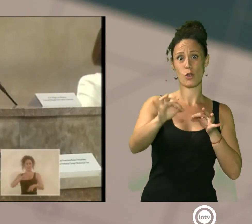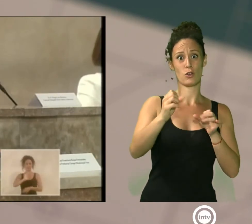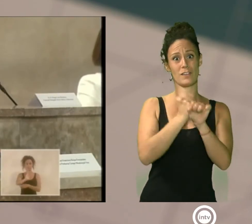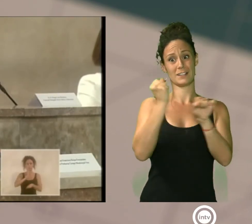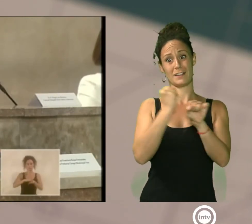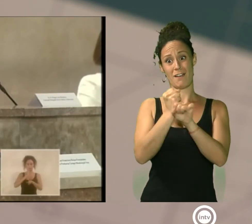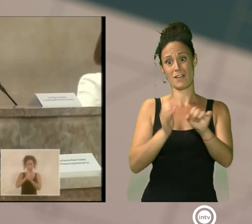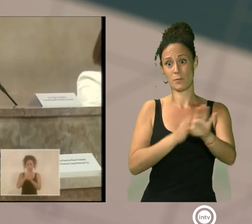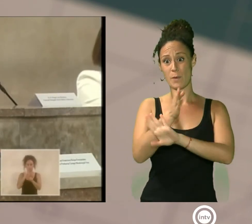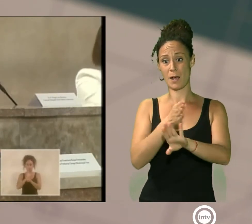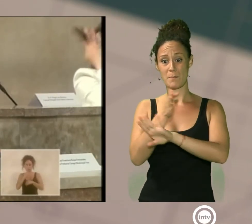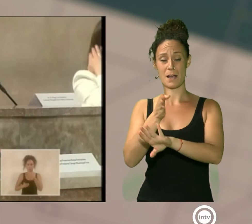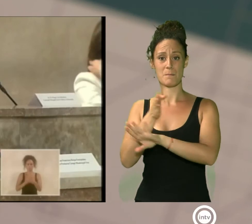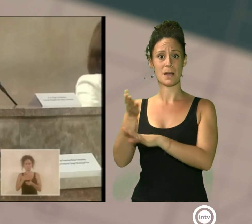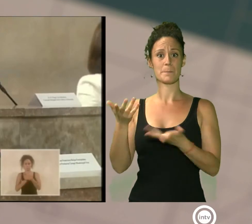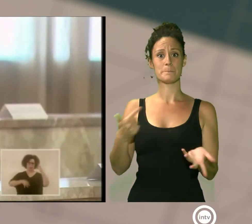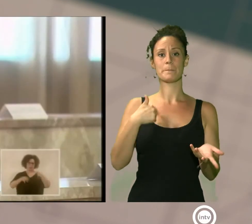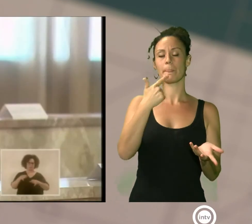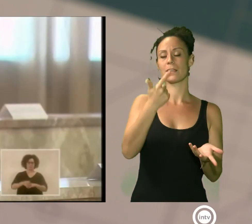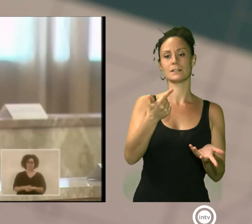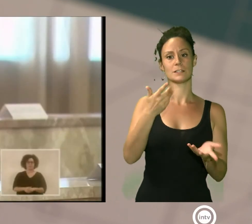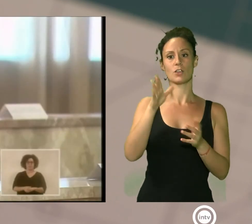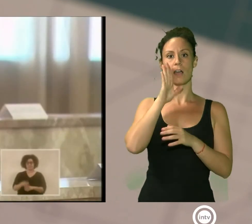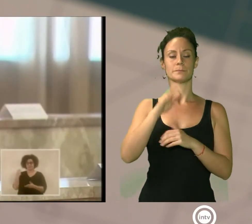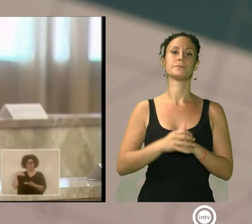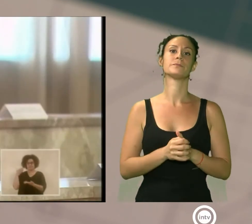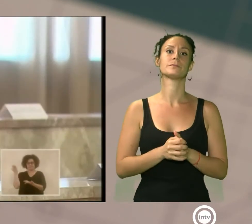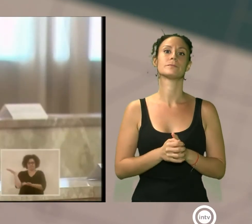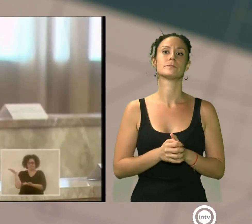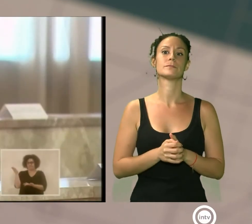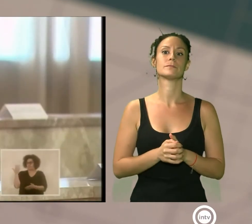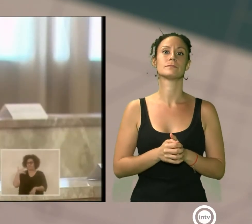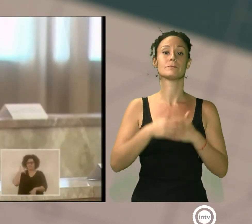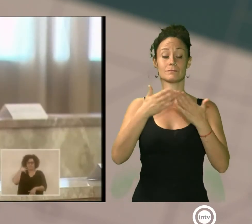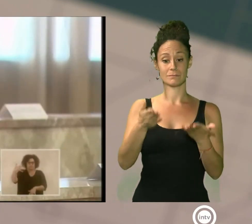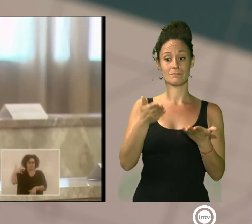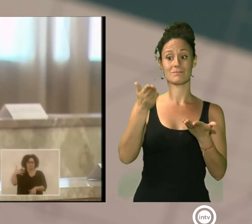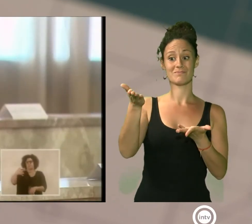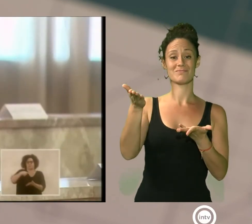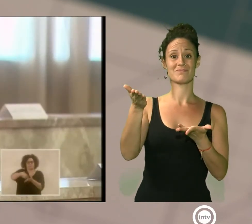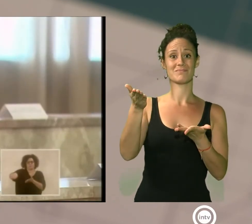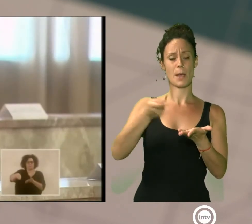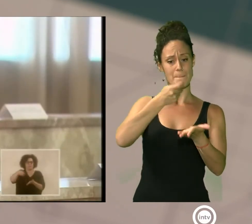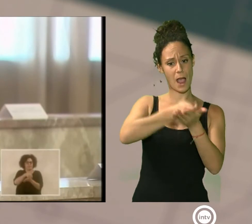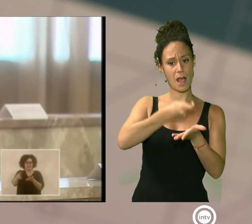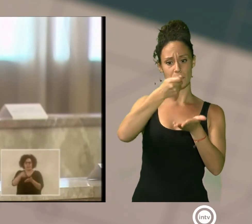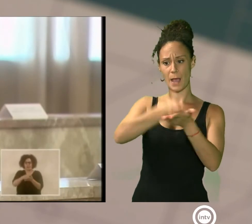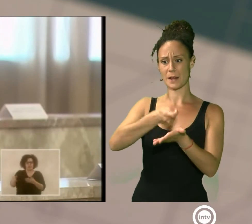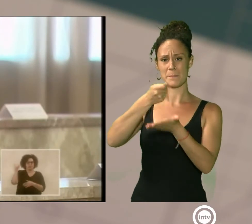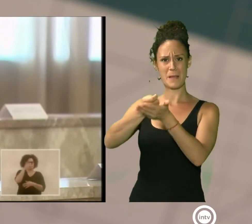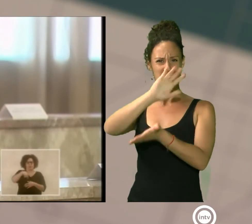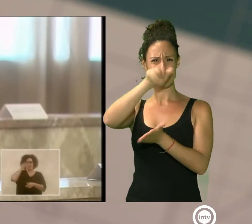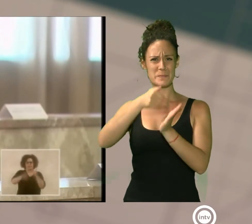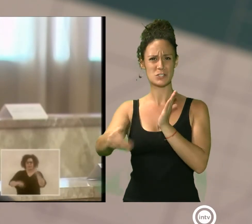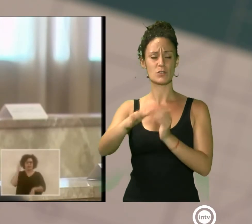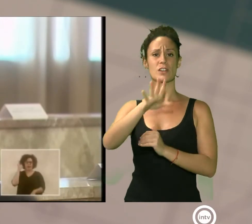he dicho antes, sigue habiendo una Almería olvidada. Ahí quedan las sonadas condenas millonarias que estamos pagando todos los almerienses por culpa de